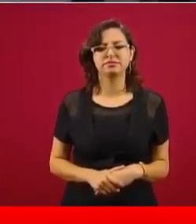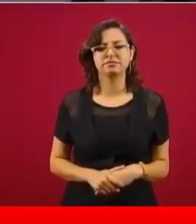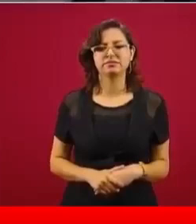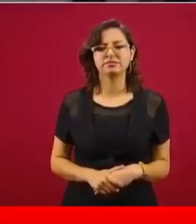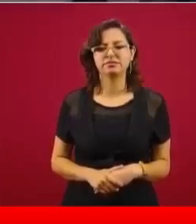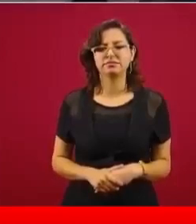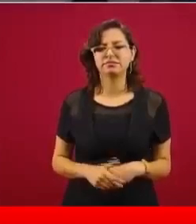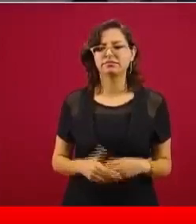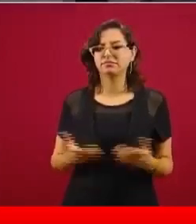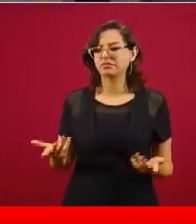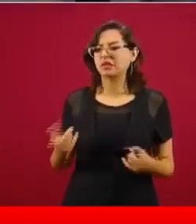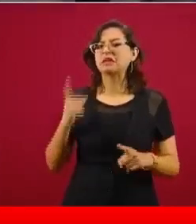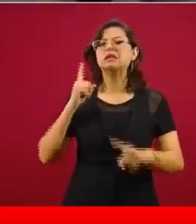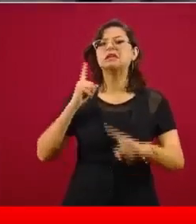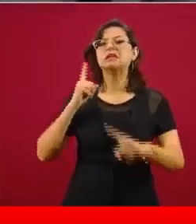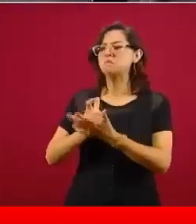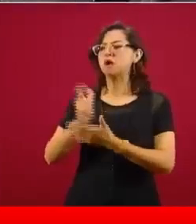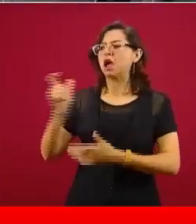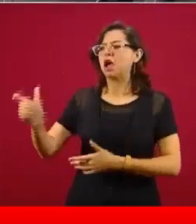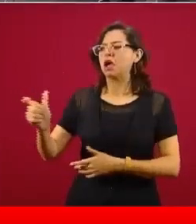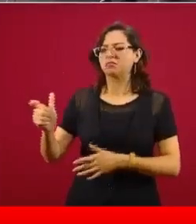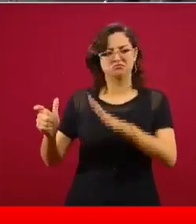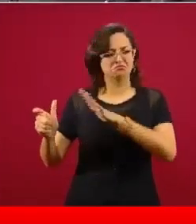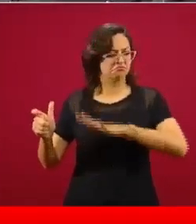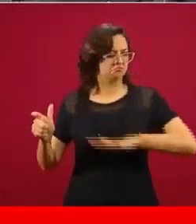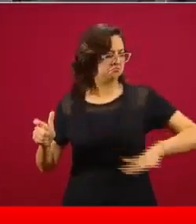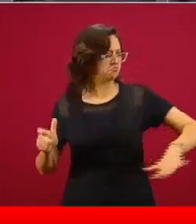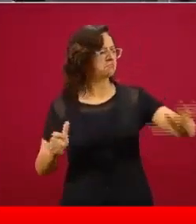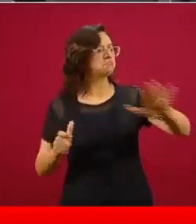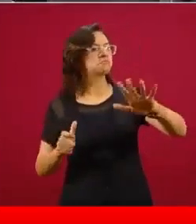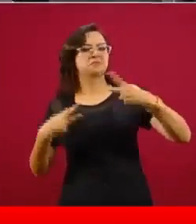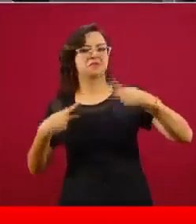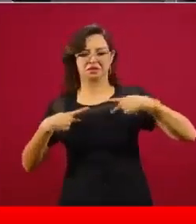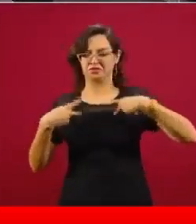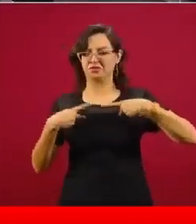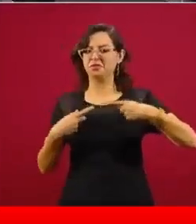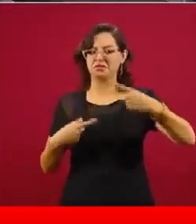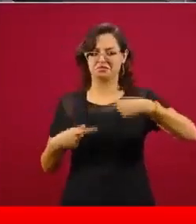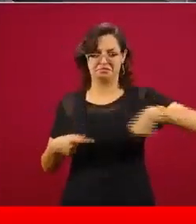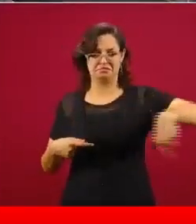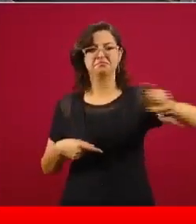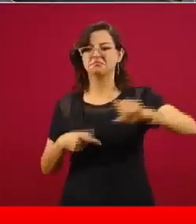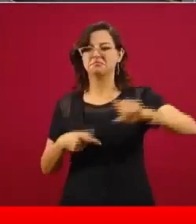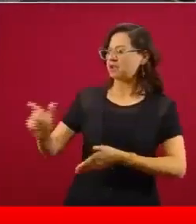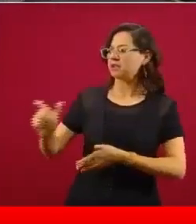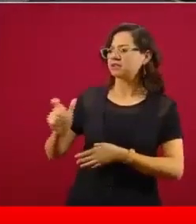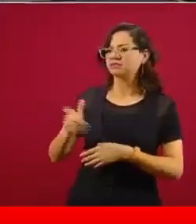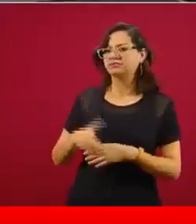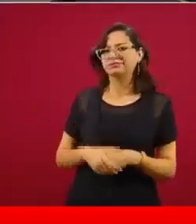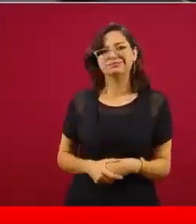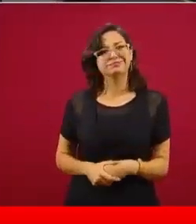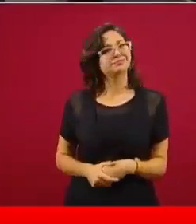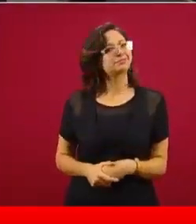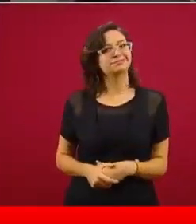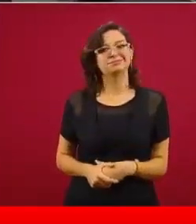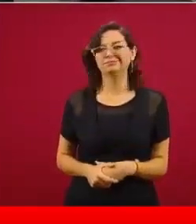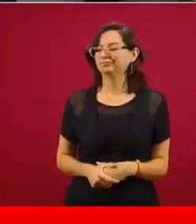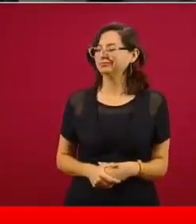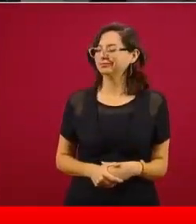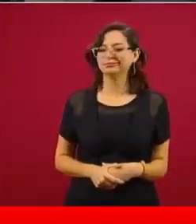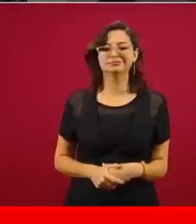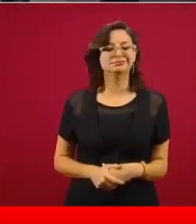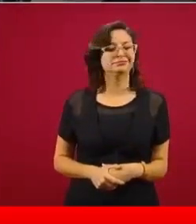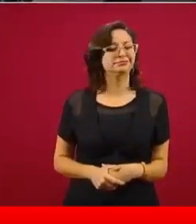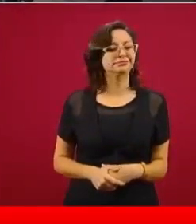la federación y todo eso se convirtió en la enorme deuda pública